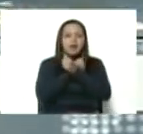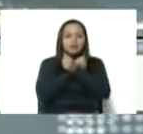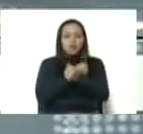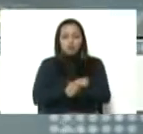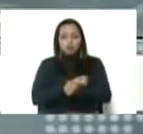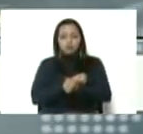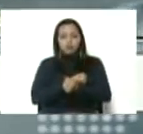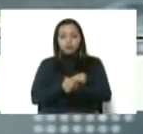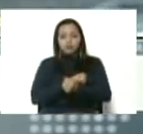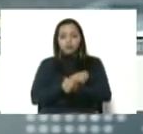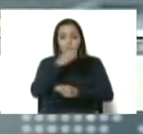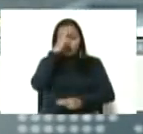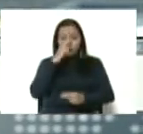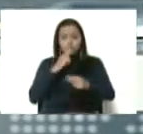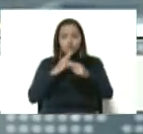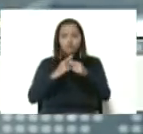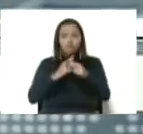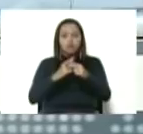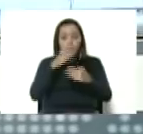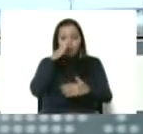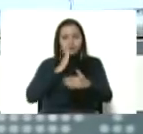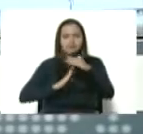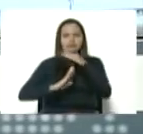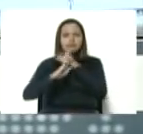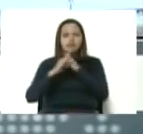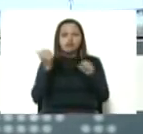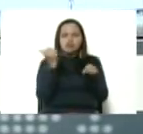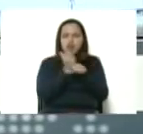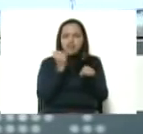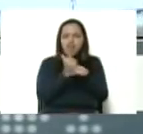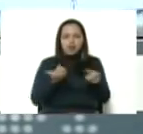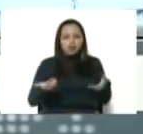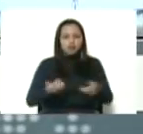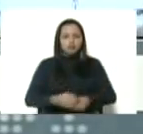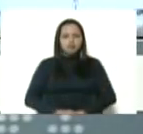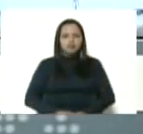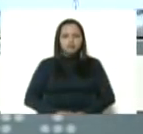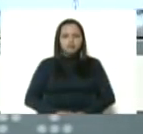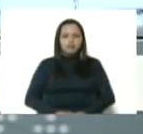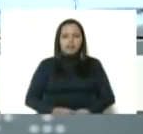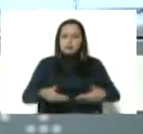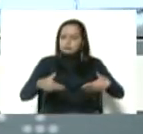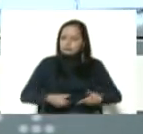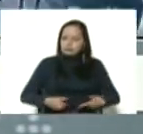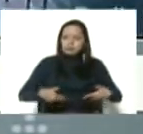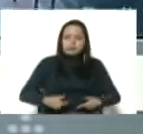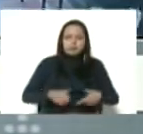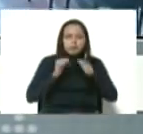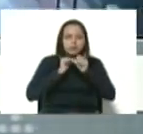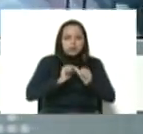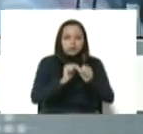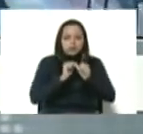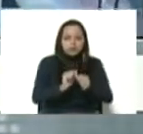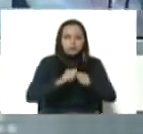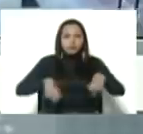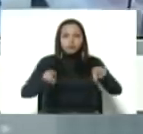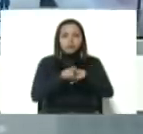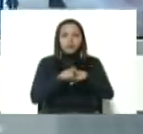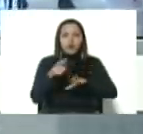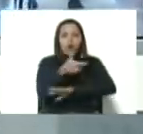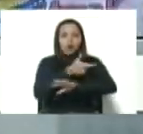con honestidad, con humildad y con mucho trabajo. Dedicados, dedicados. Como gobierno